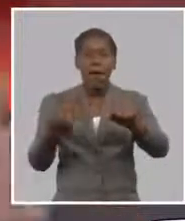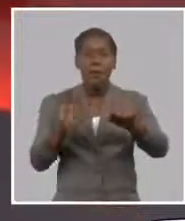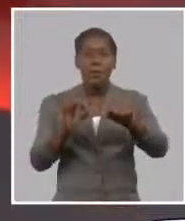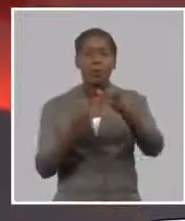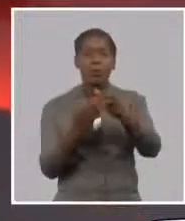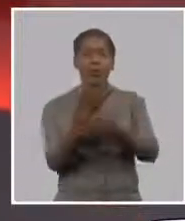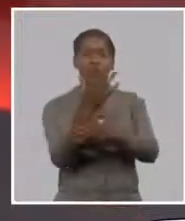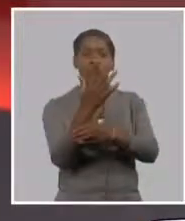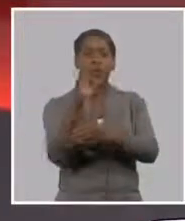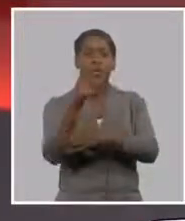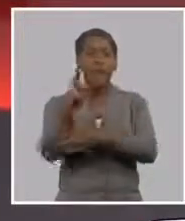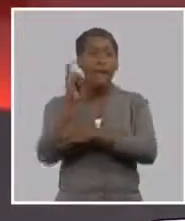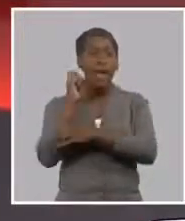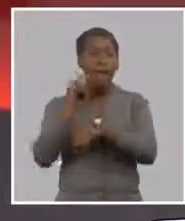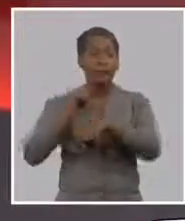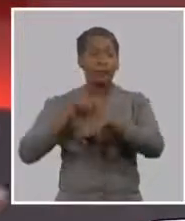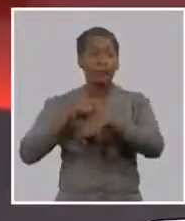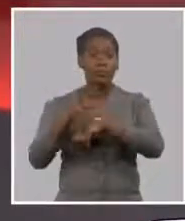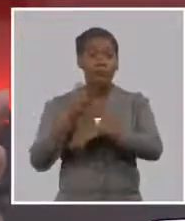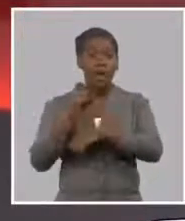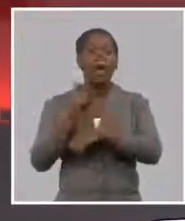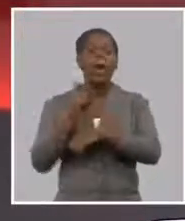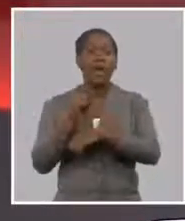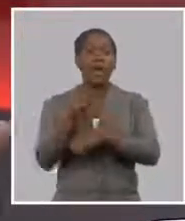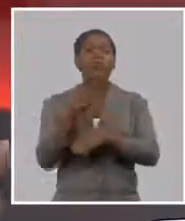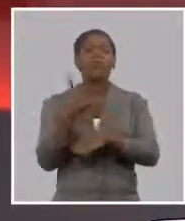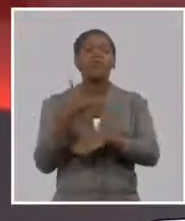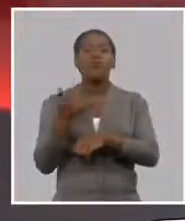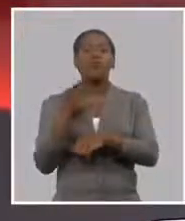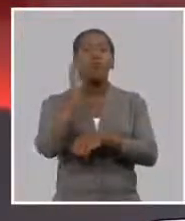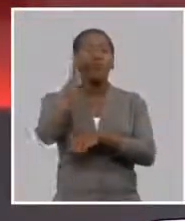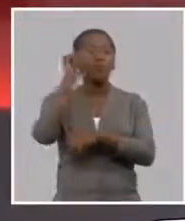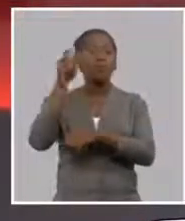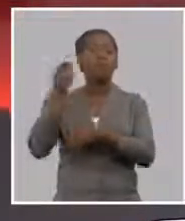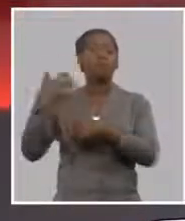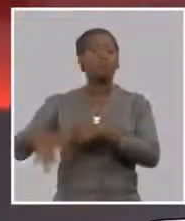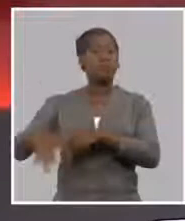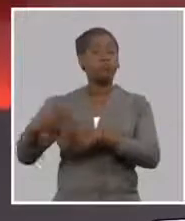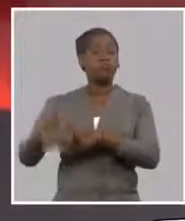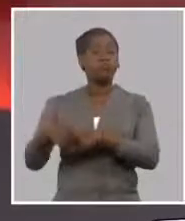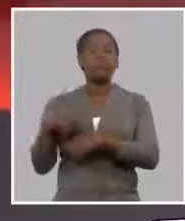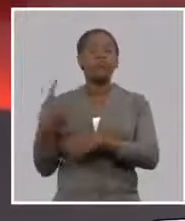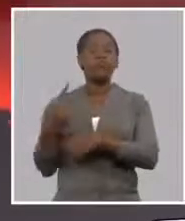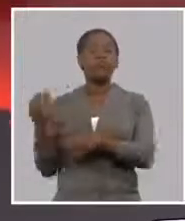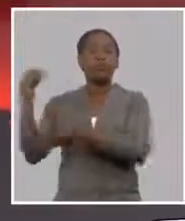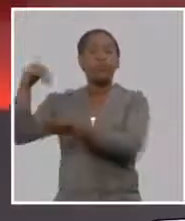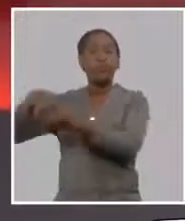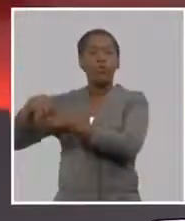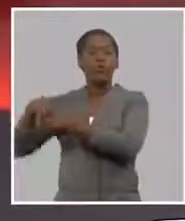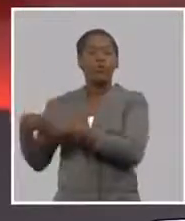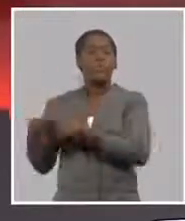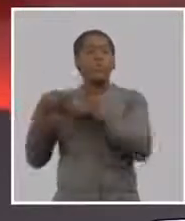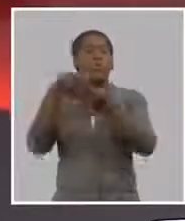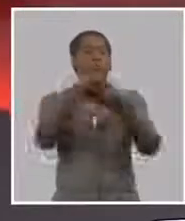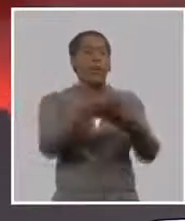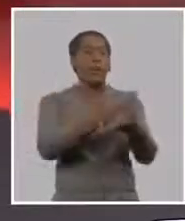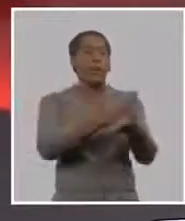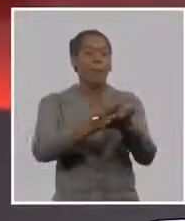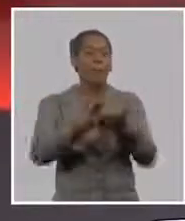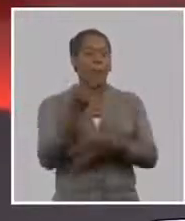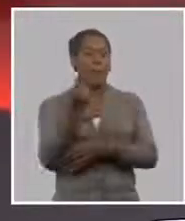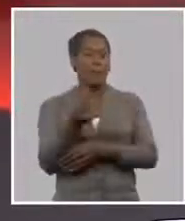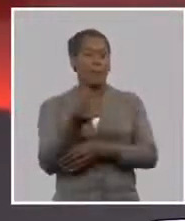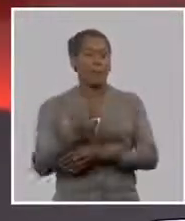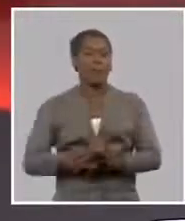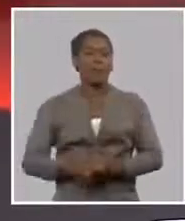a disposición ¿no? de que todo no es color de rosa como siempre se ha explicado también en las mesas redondas en las reuniones de capacitación que